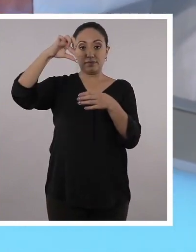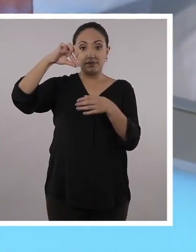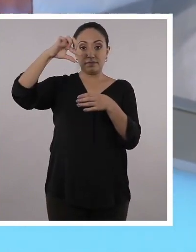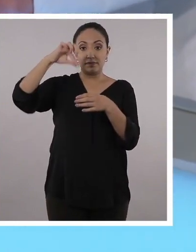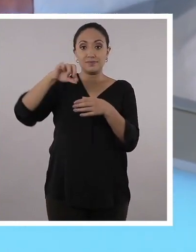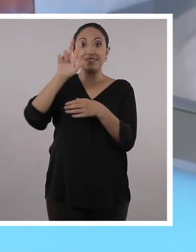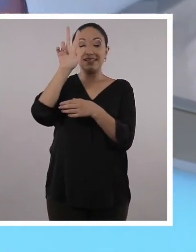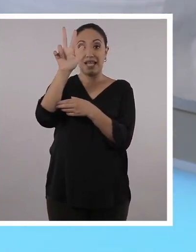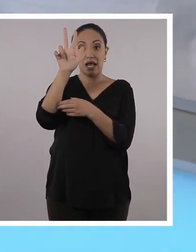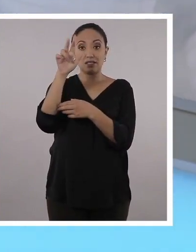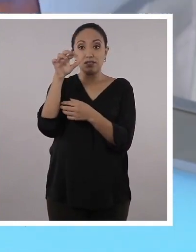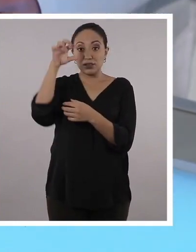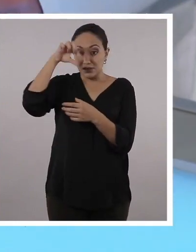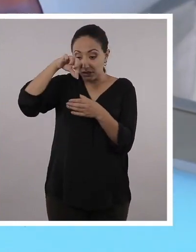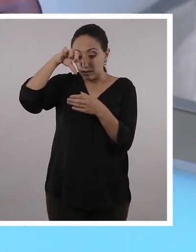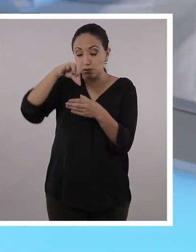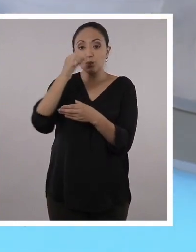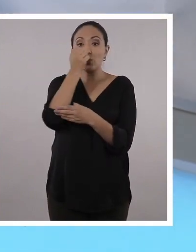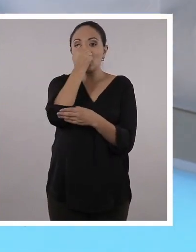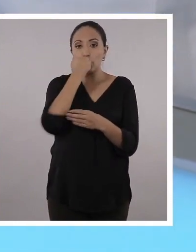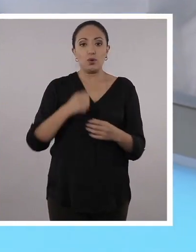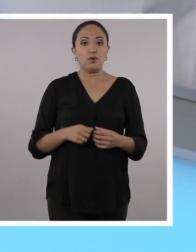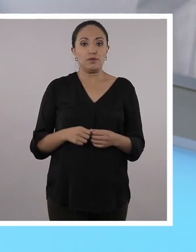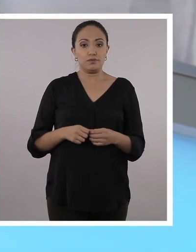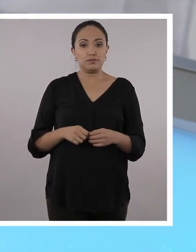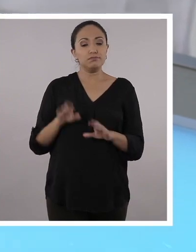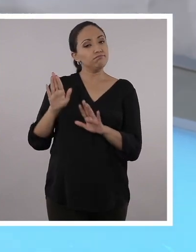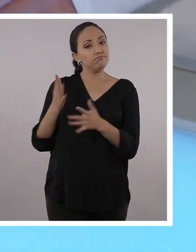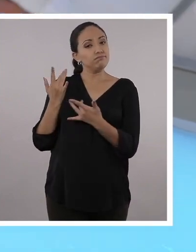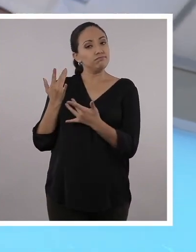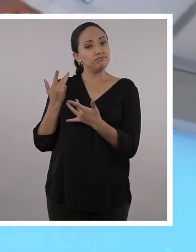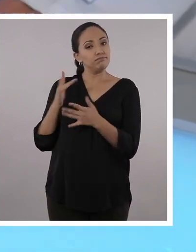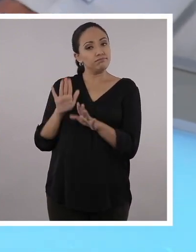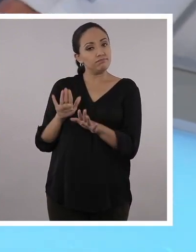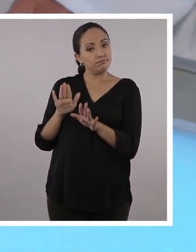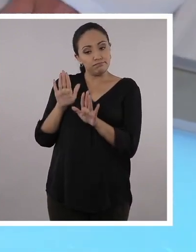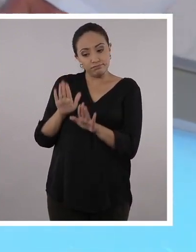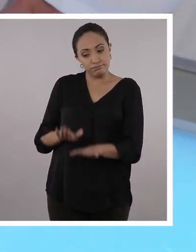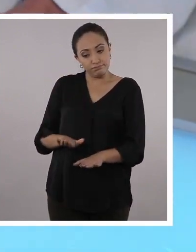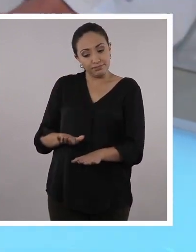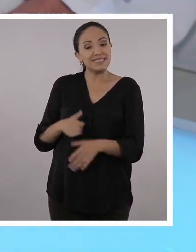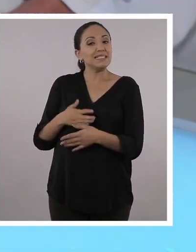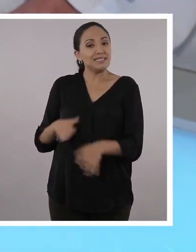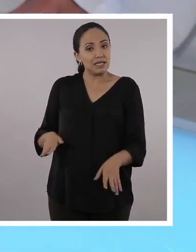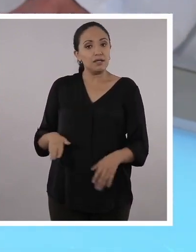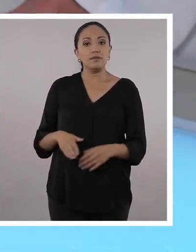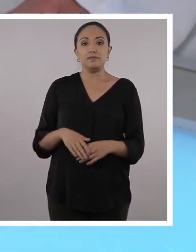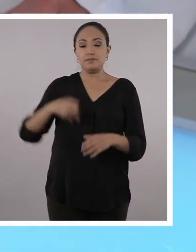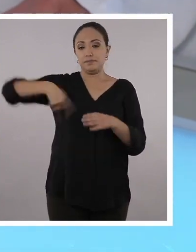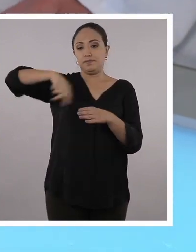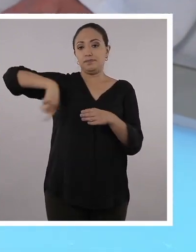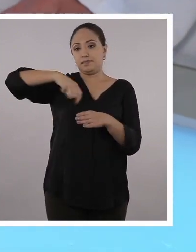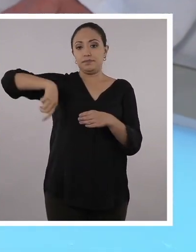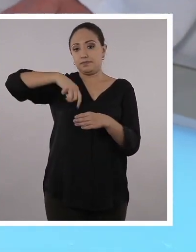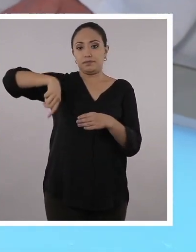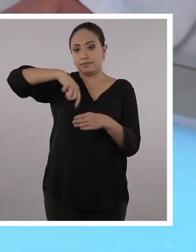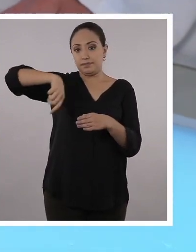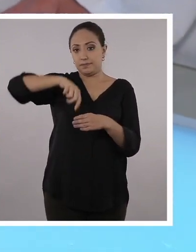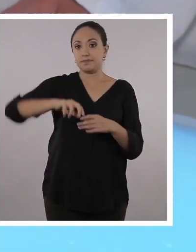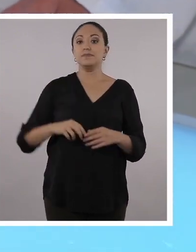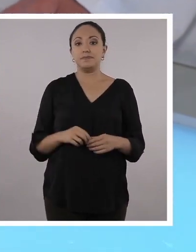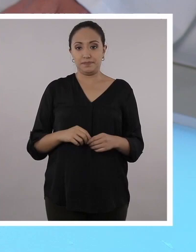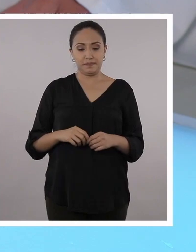Agregamos tres gotas de colorante rojo. Esperar a que llegue el colorante al agua. Y mezclar.